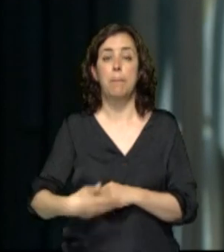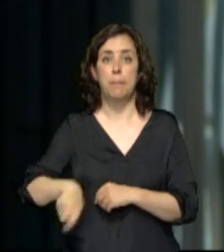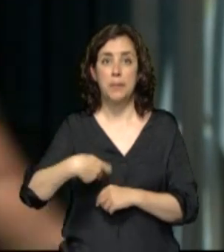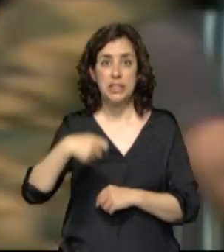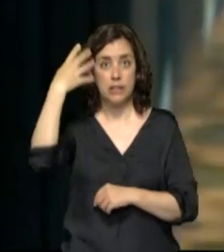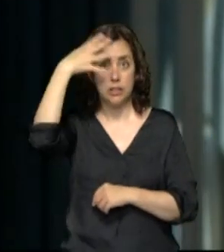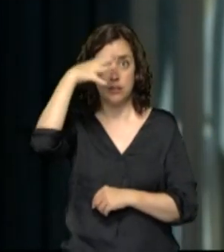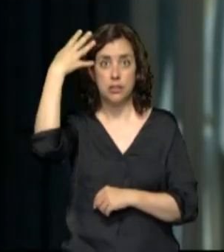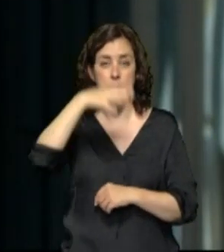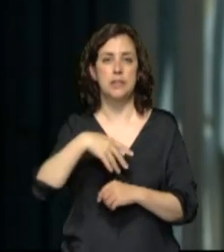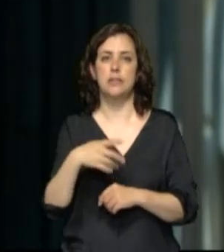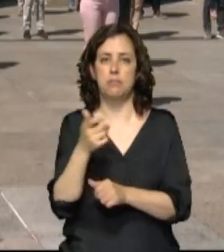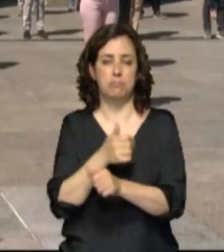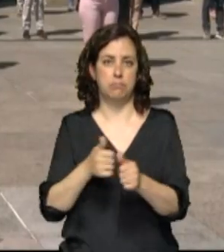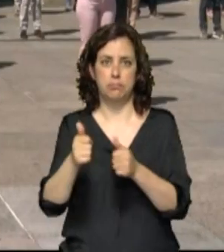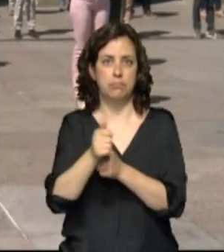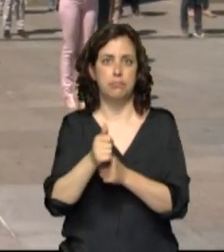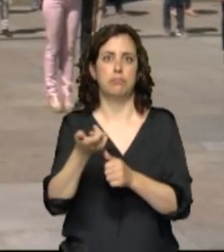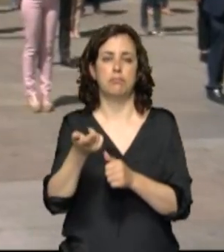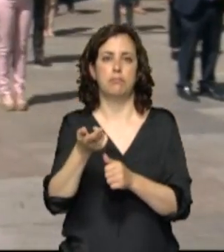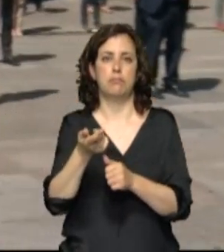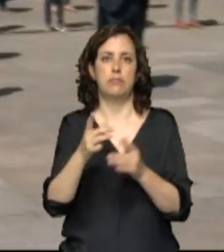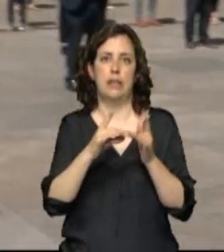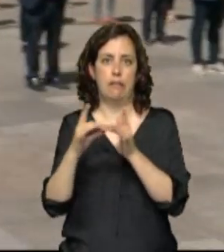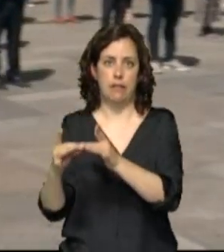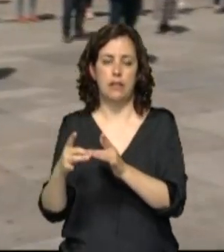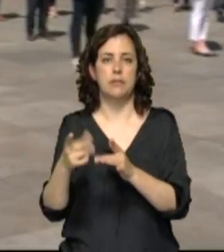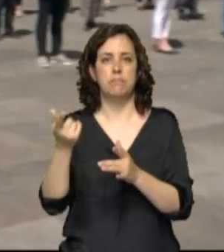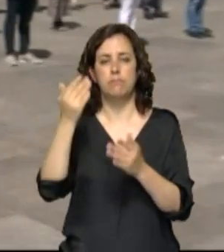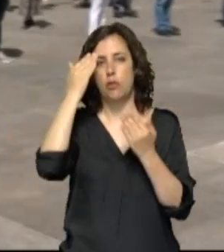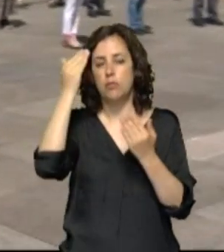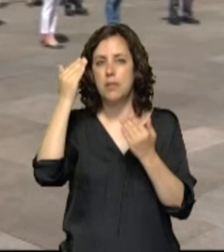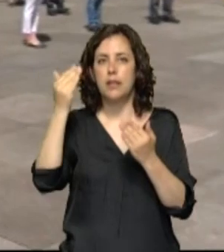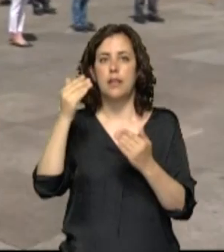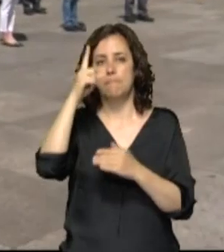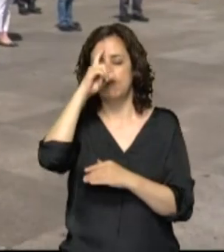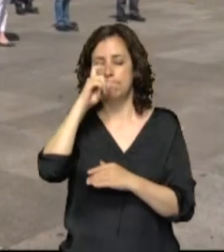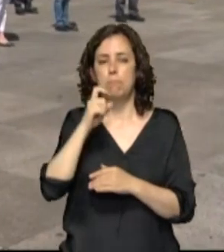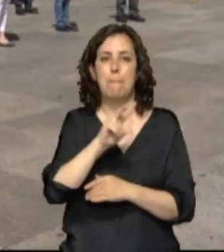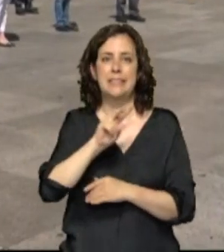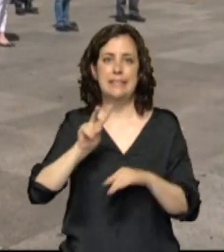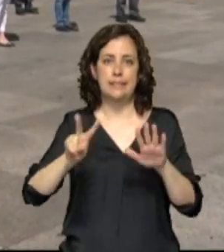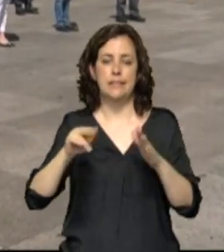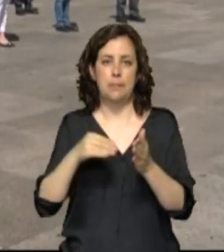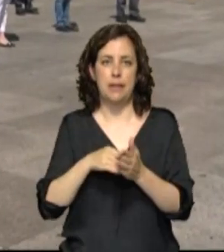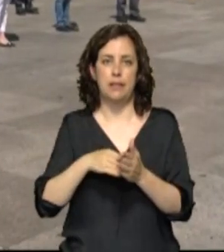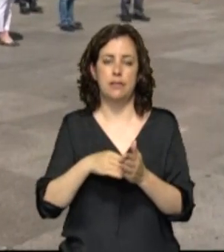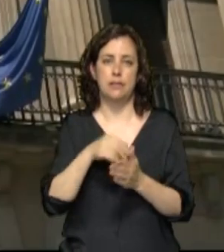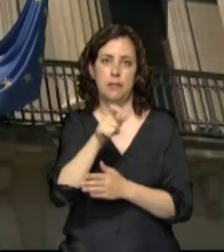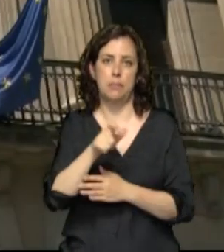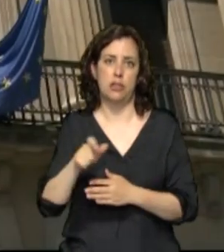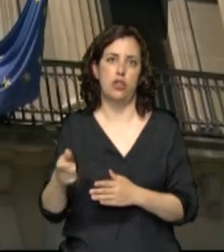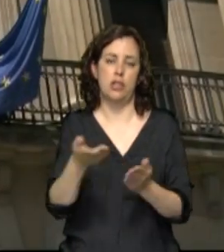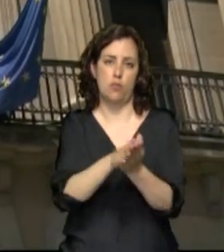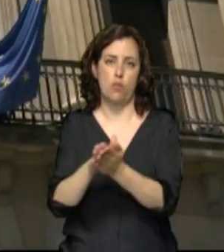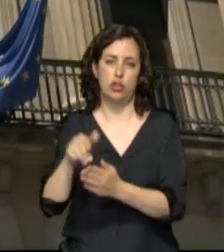foral, María Chivité, encabezaba este momento histórico para rendir un emotivo recuerdo a las más de 27.000 personas fallecidas en España por